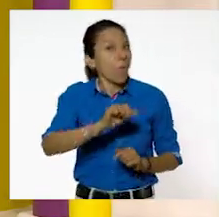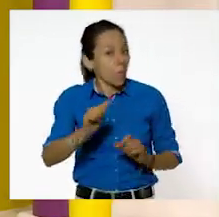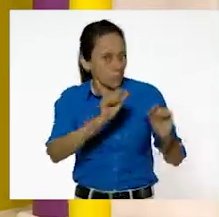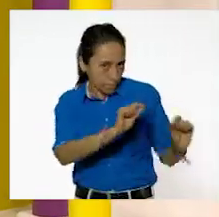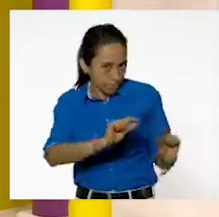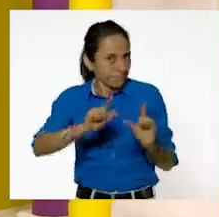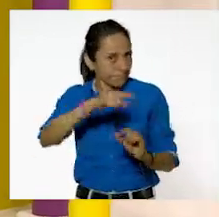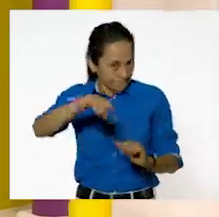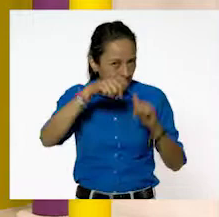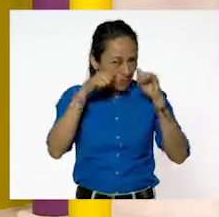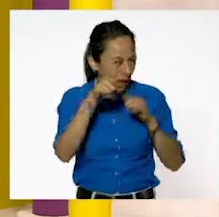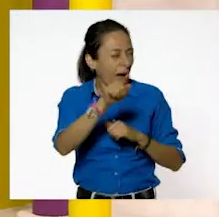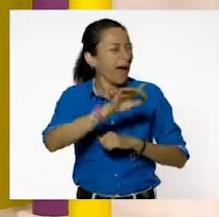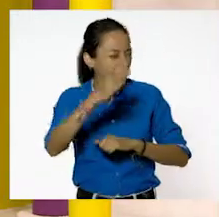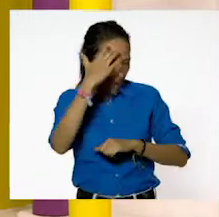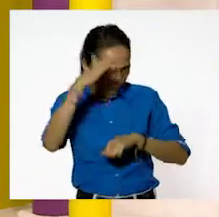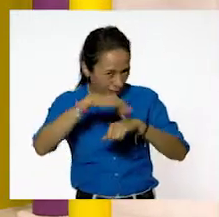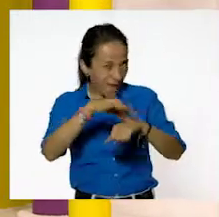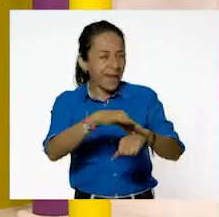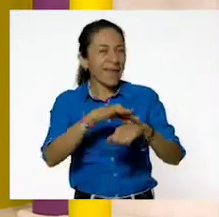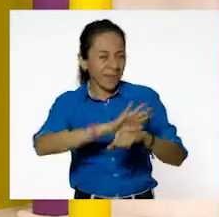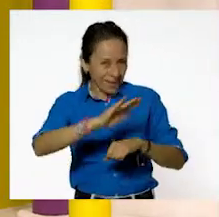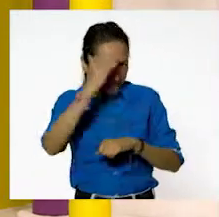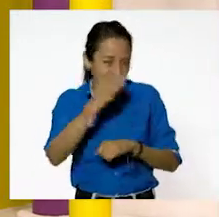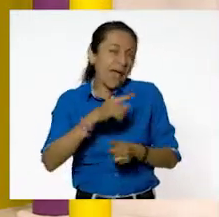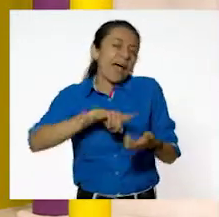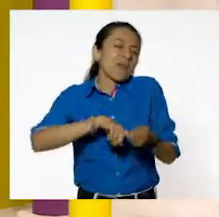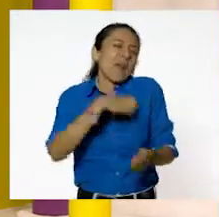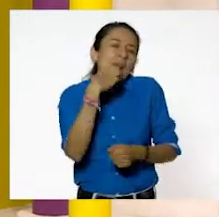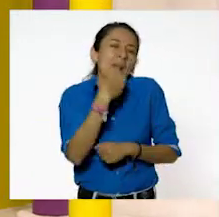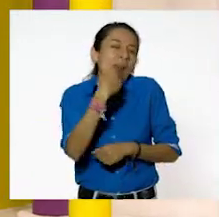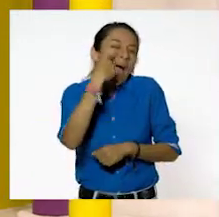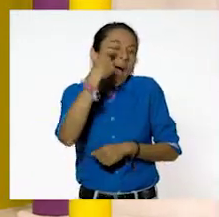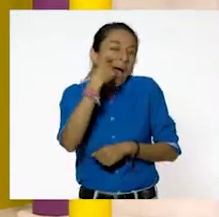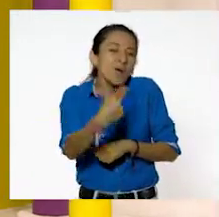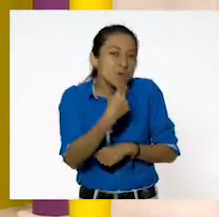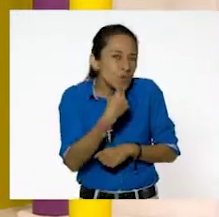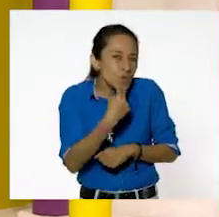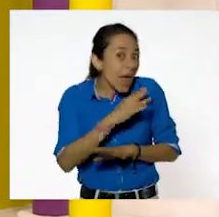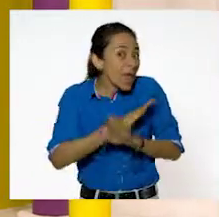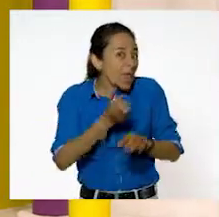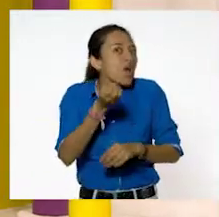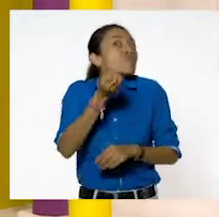a ser muy conocida. Son algunas cosas que usamos para la escuela. A ver. Ya les di una pista.